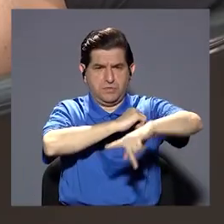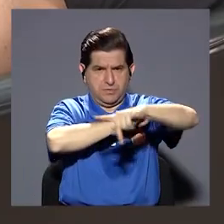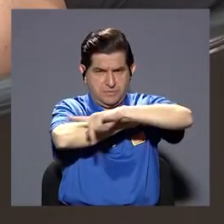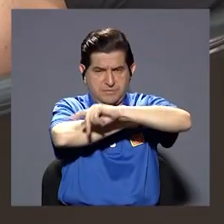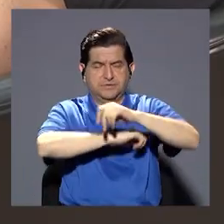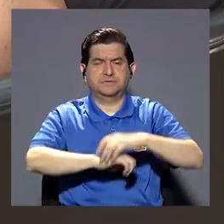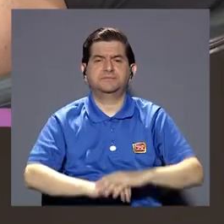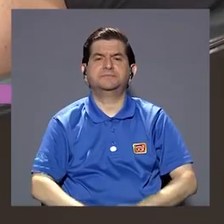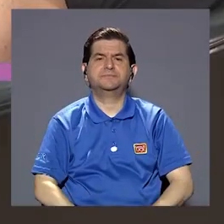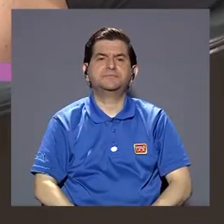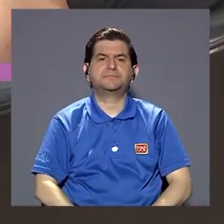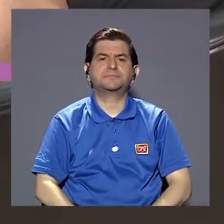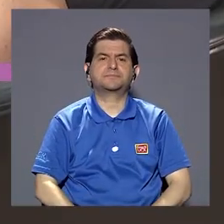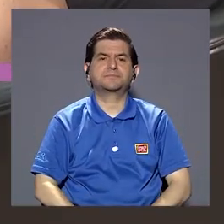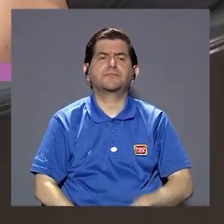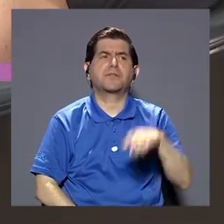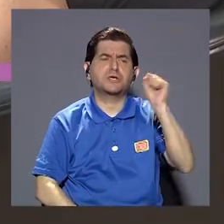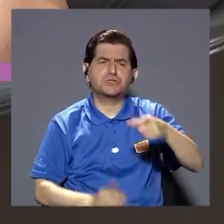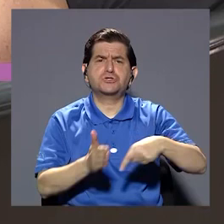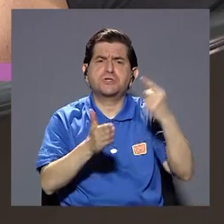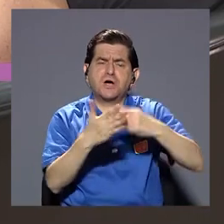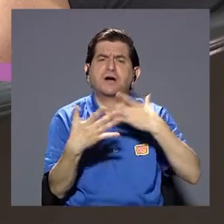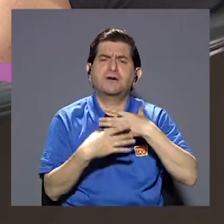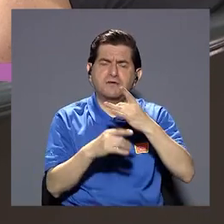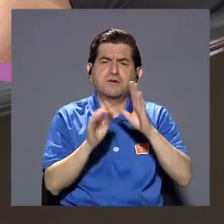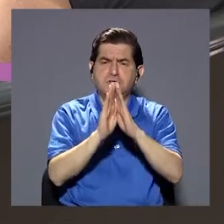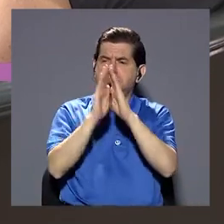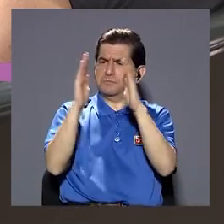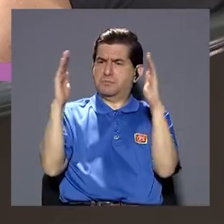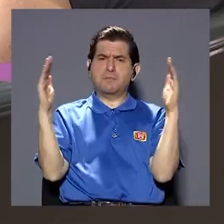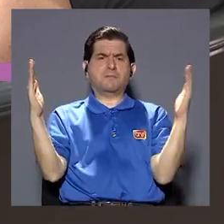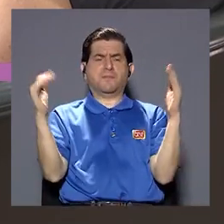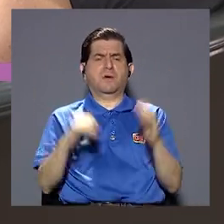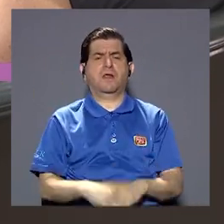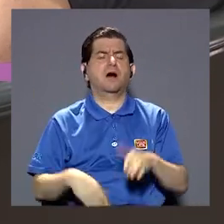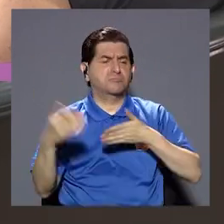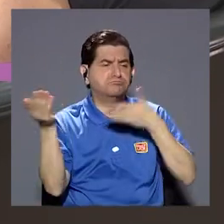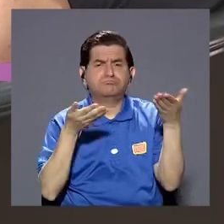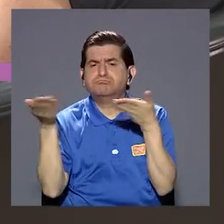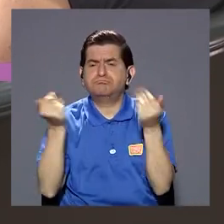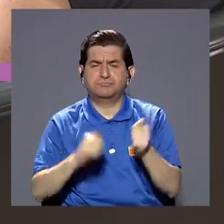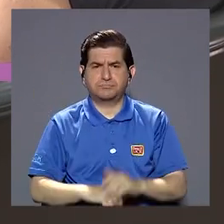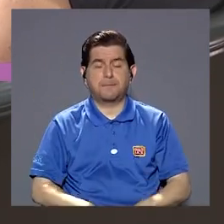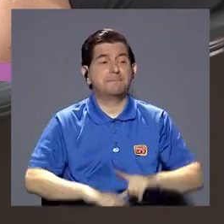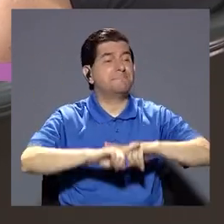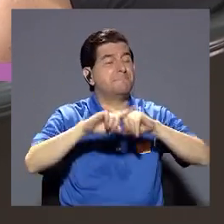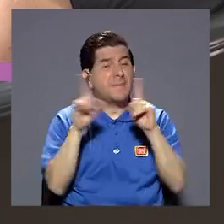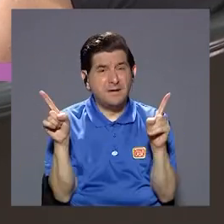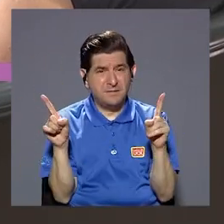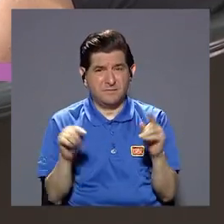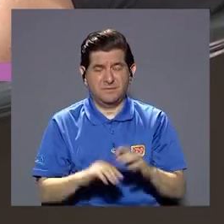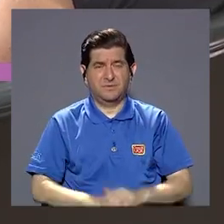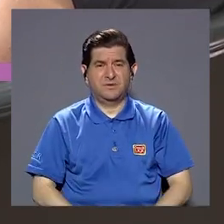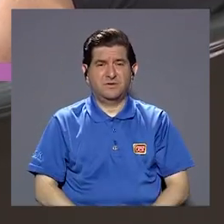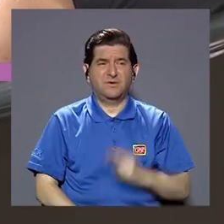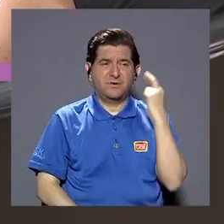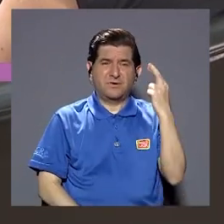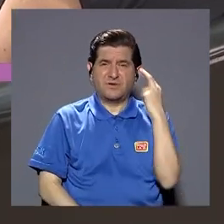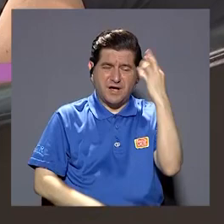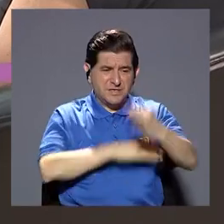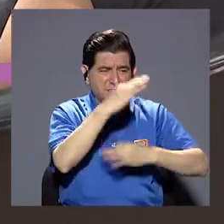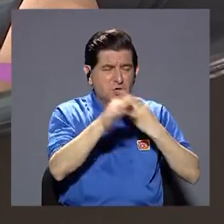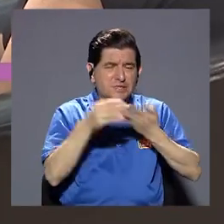en el país y pues si ha habido a veces interés en ampliar un poco los servicios es verdad sin embargo